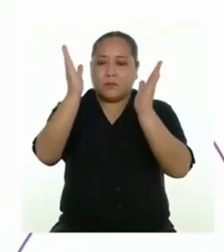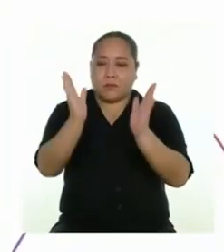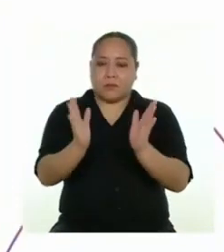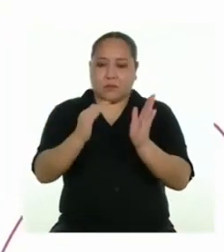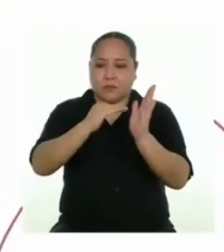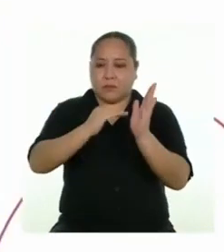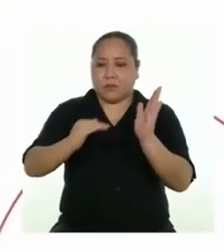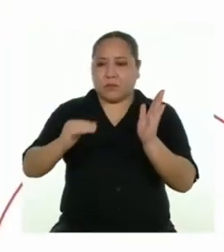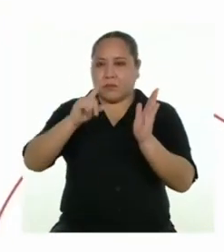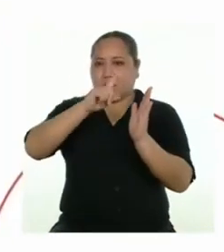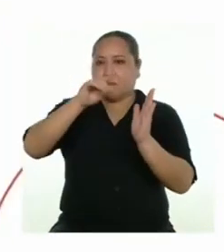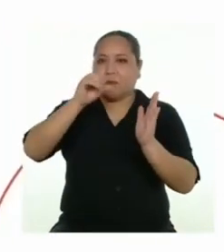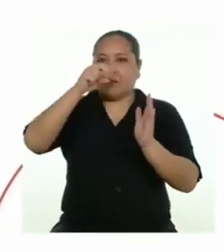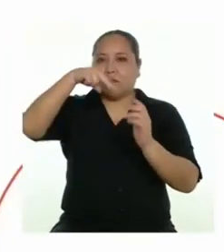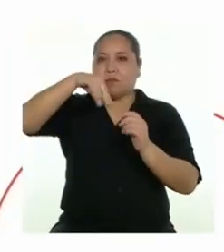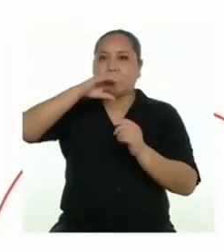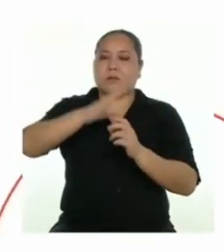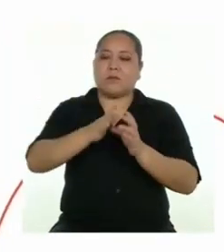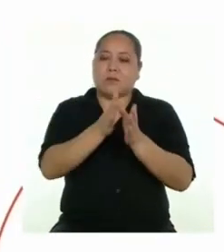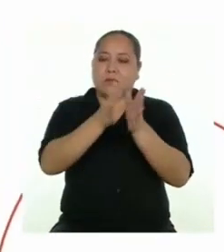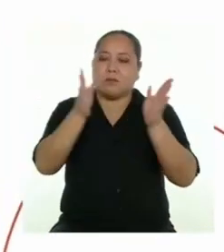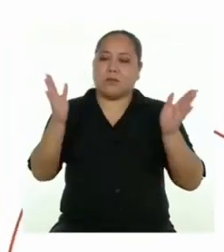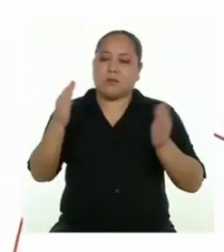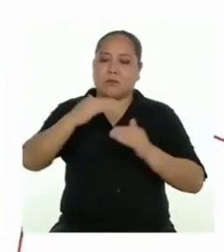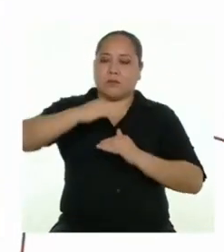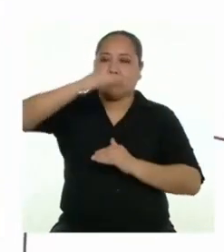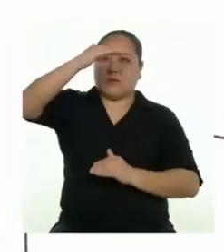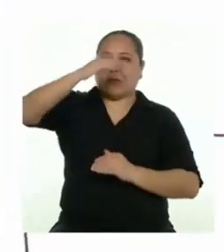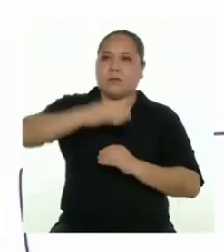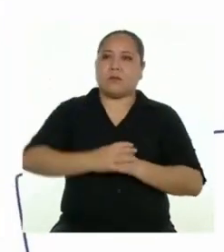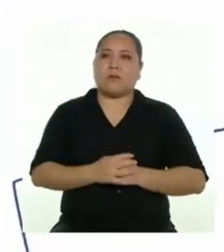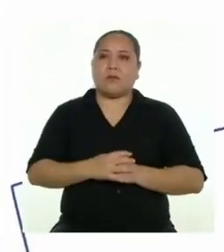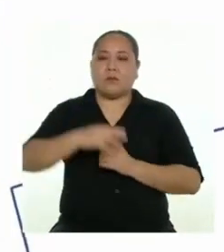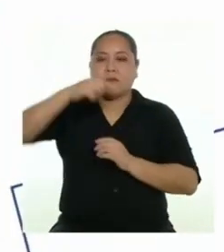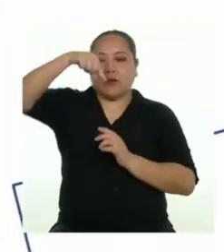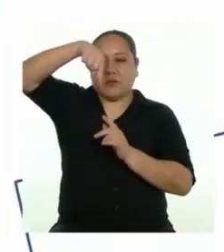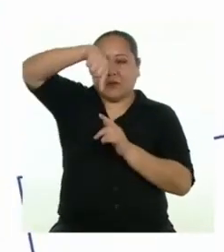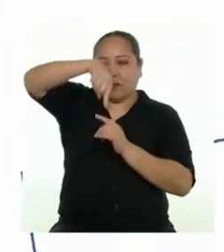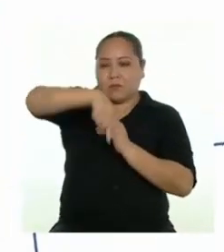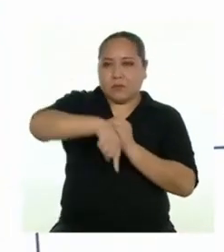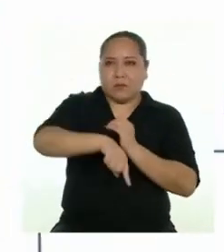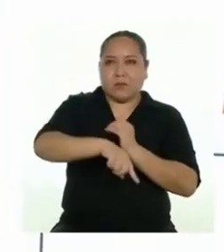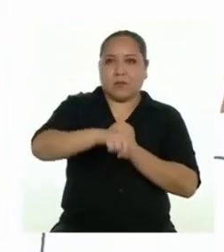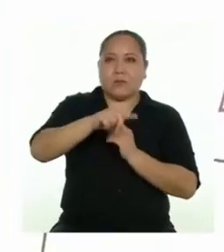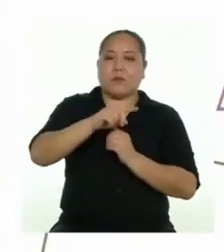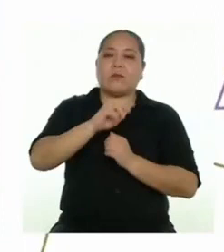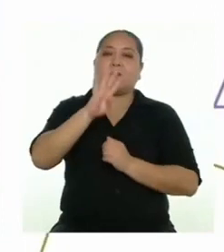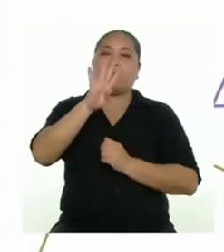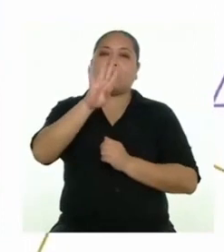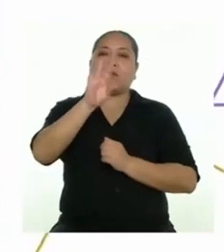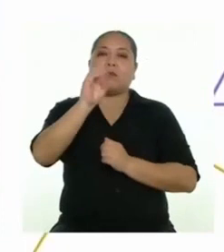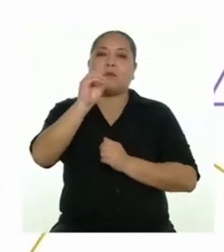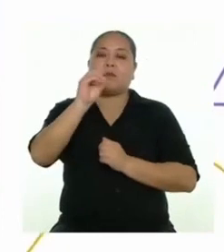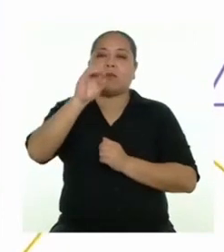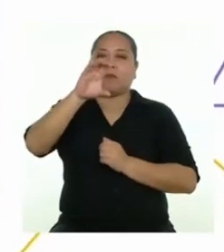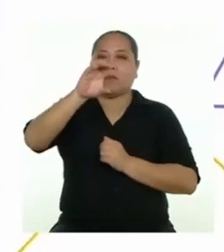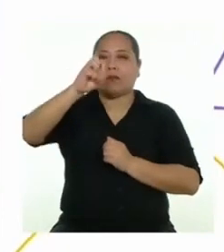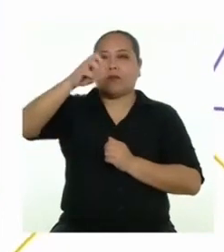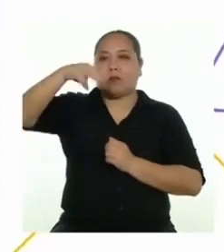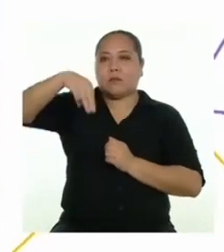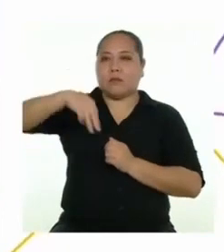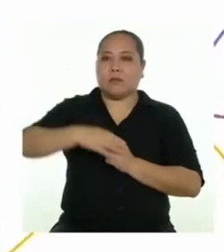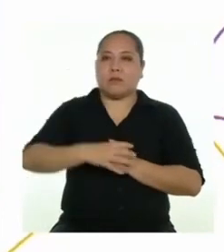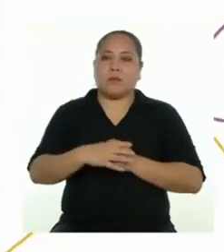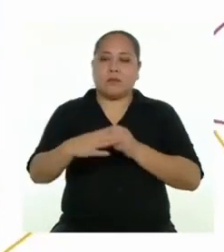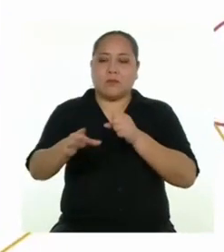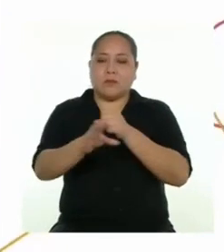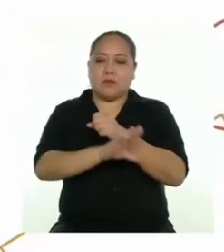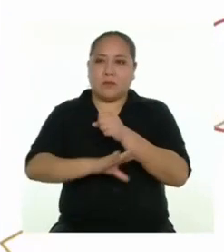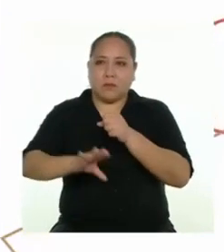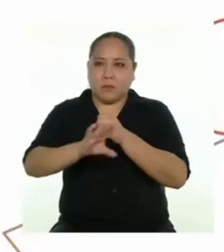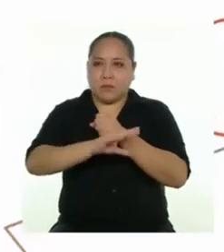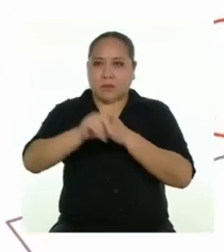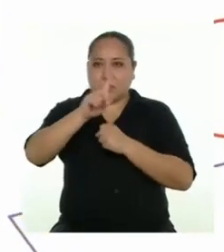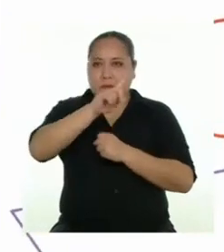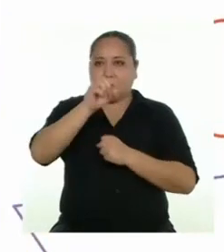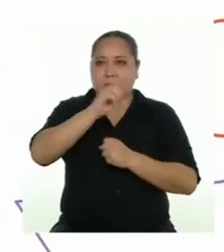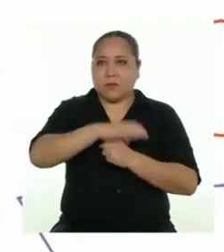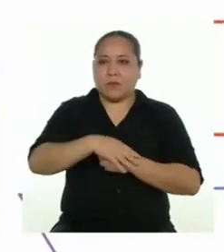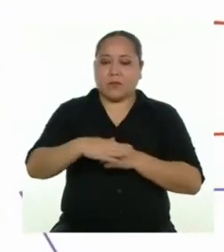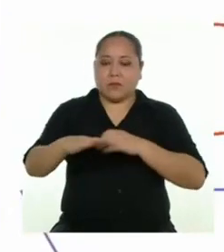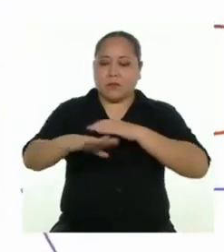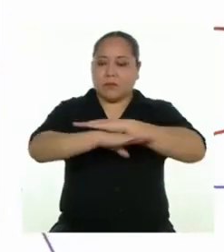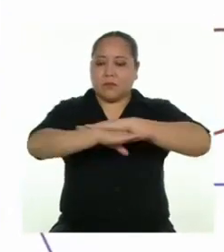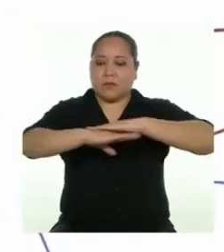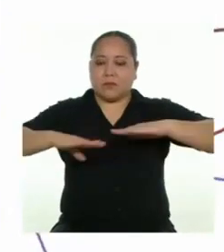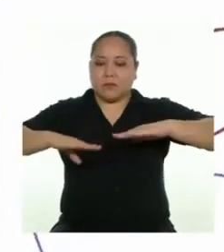infiltración tiene las siguientes dimensiones. Profundidad de la zanja de 40 centímetros. Base de la zanja de 40